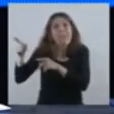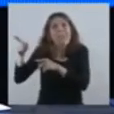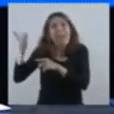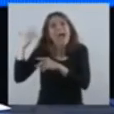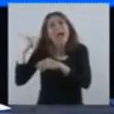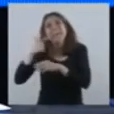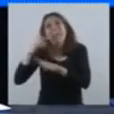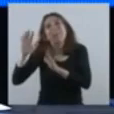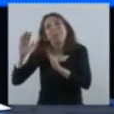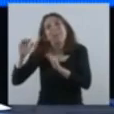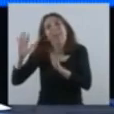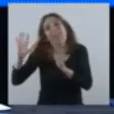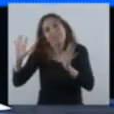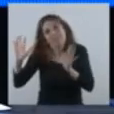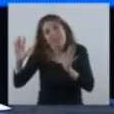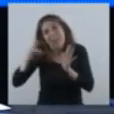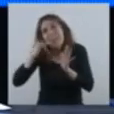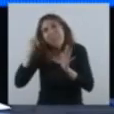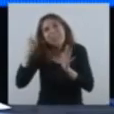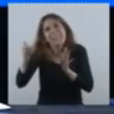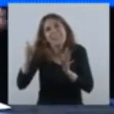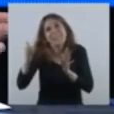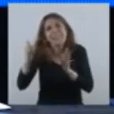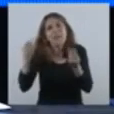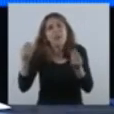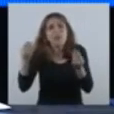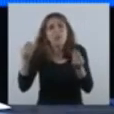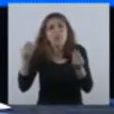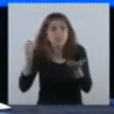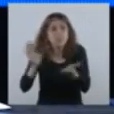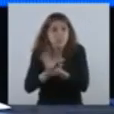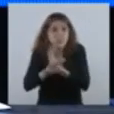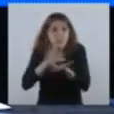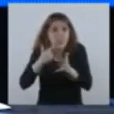que, se despidió, dejó su banca.